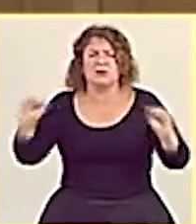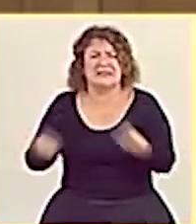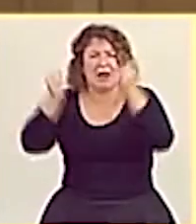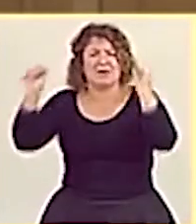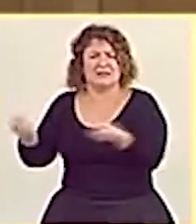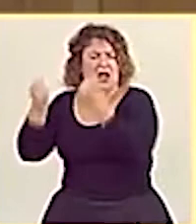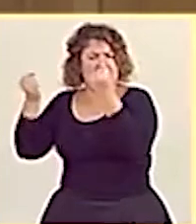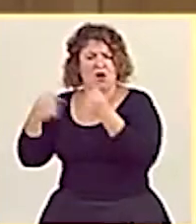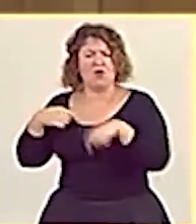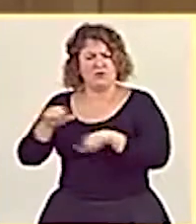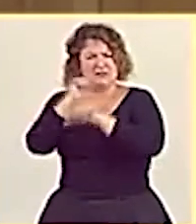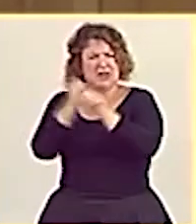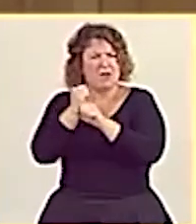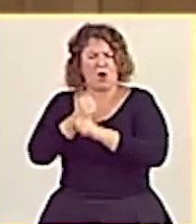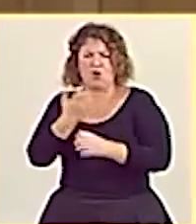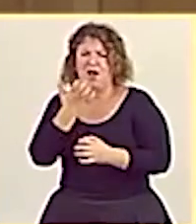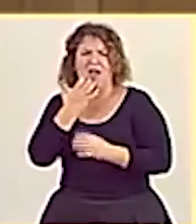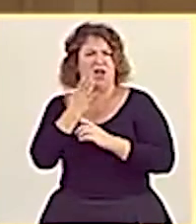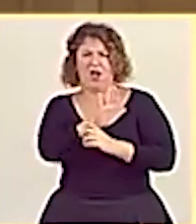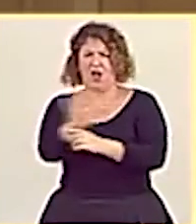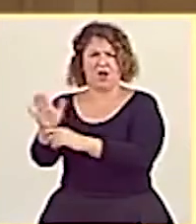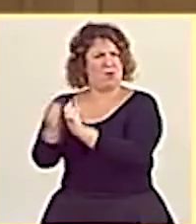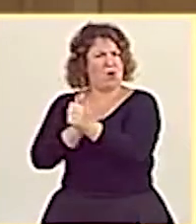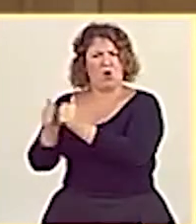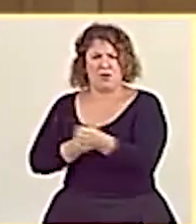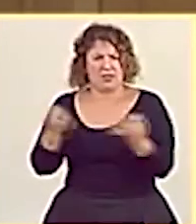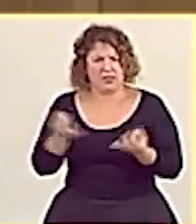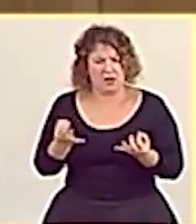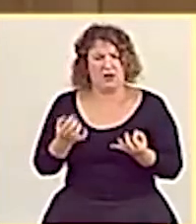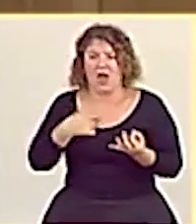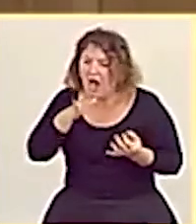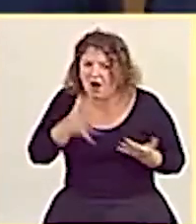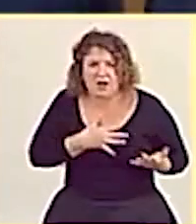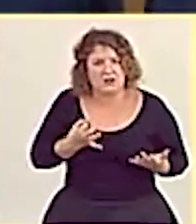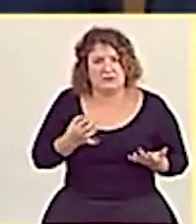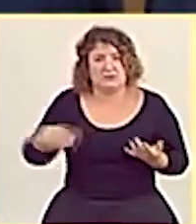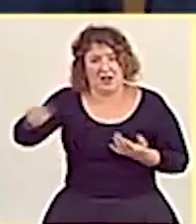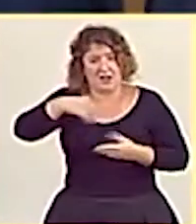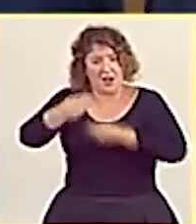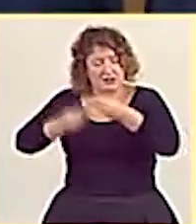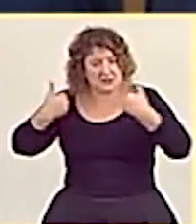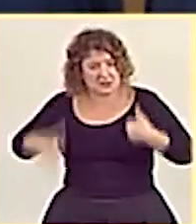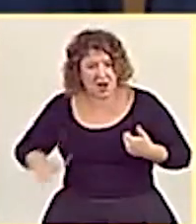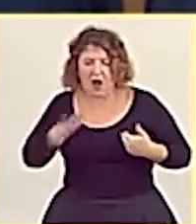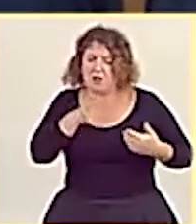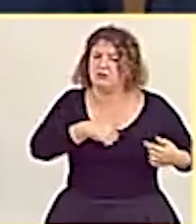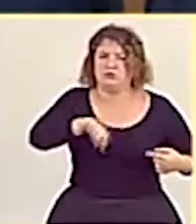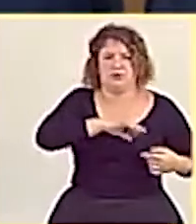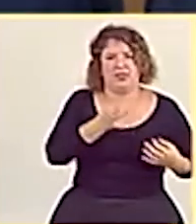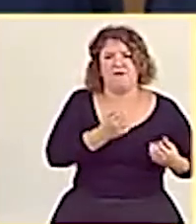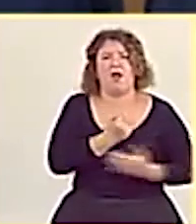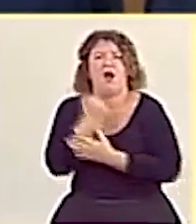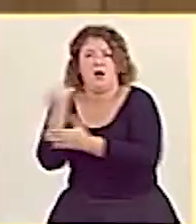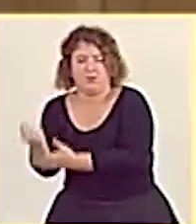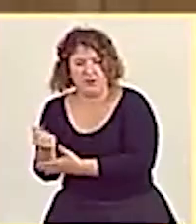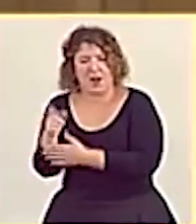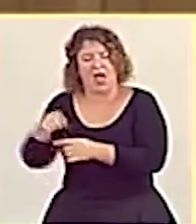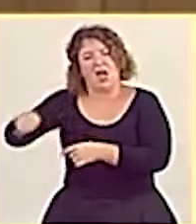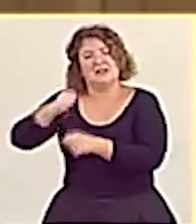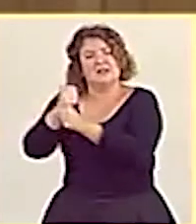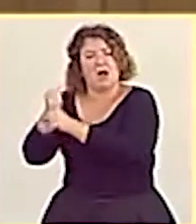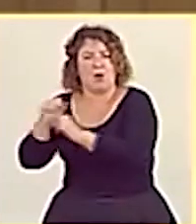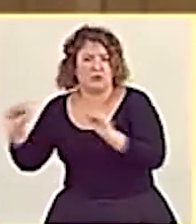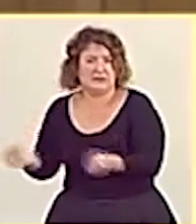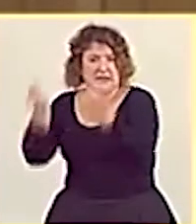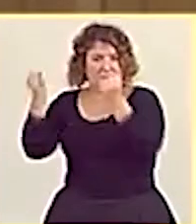las durísimas restricciones. Y ahora necesitan que nosotros les ayudemos para salvar sus negocios y salvar también los puestos de trabajo. Sin